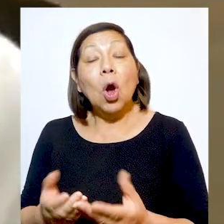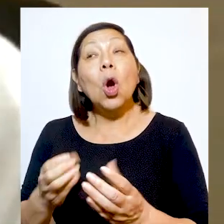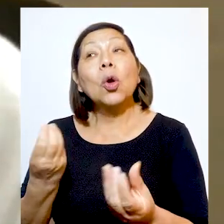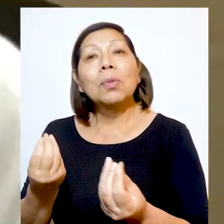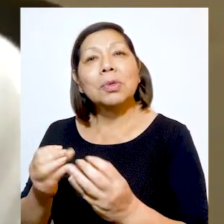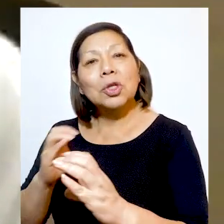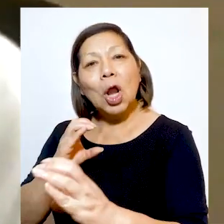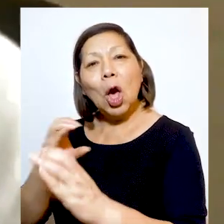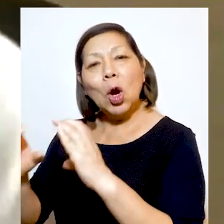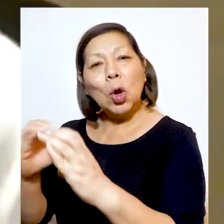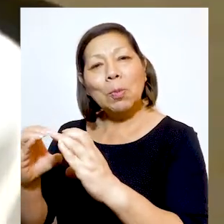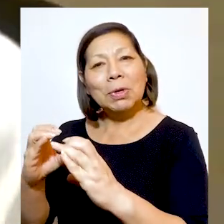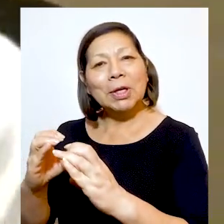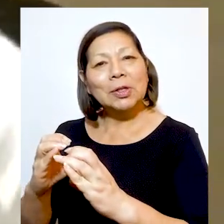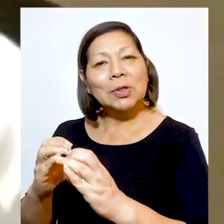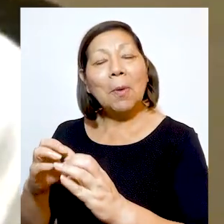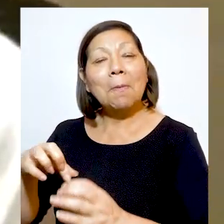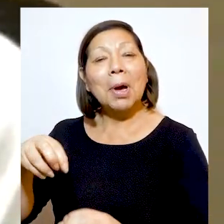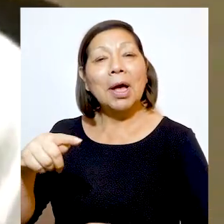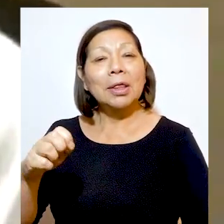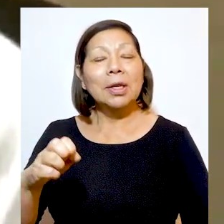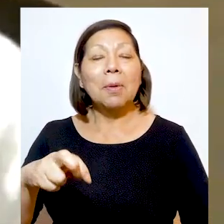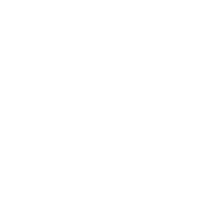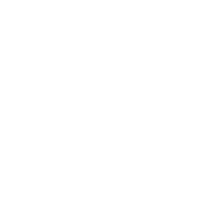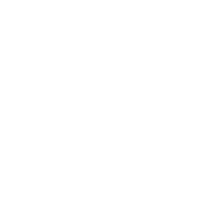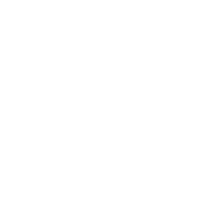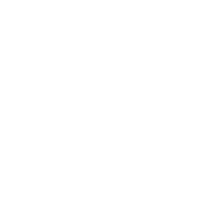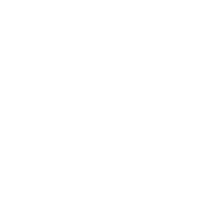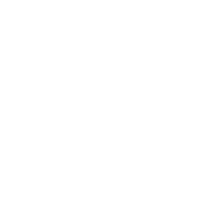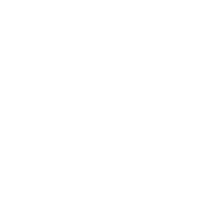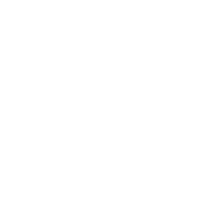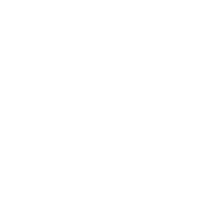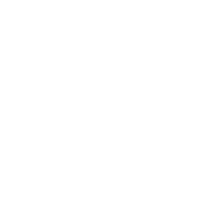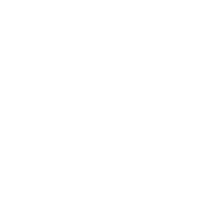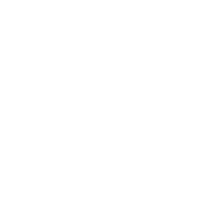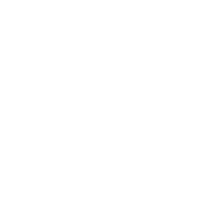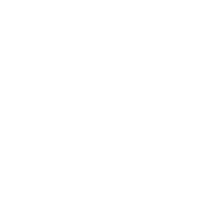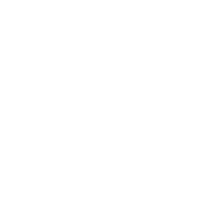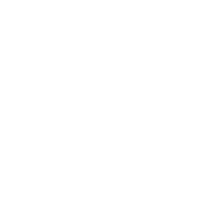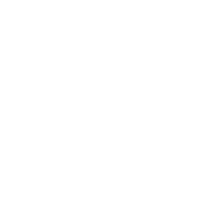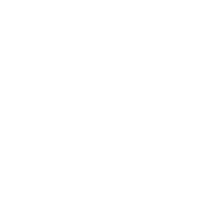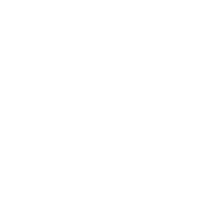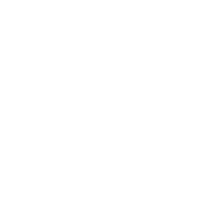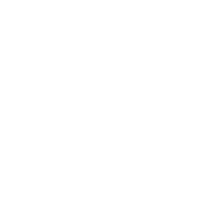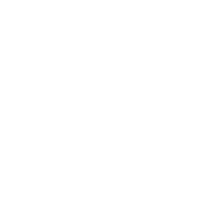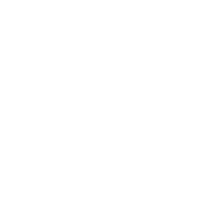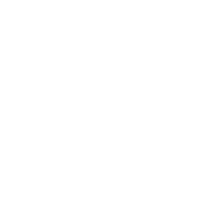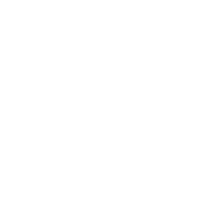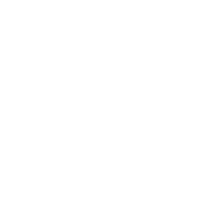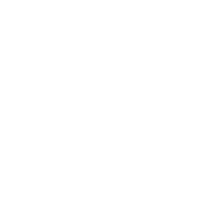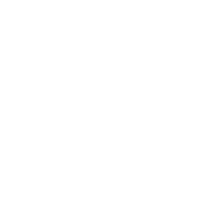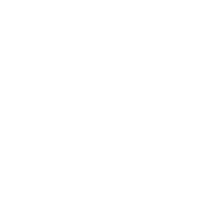comunicación, afirmó Patricio Maranielo. Tribunal Constitucional